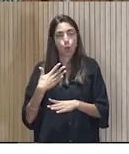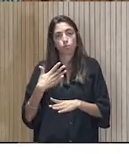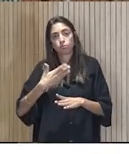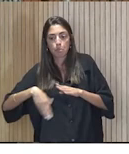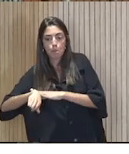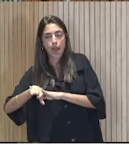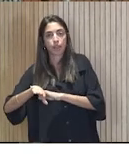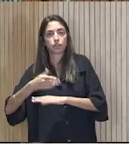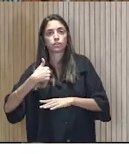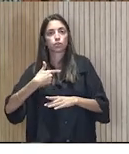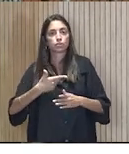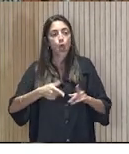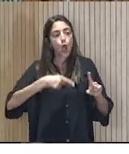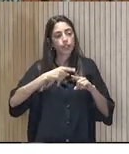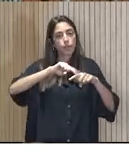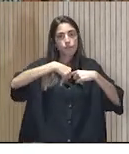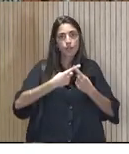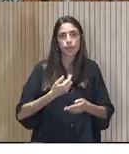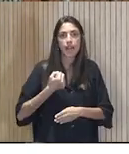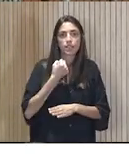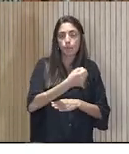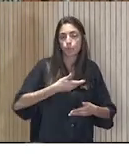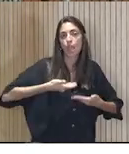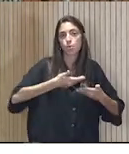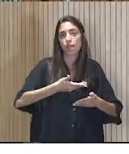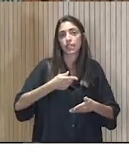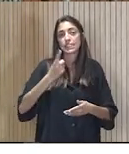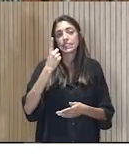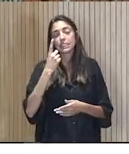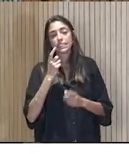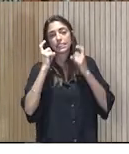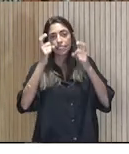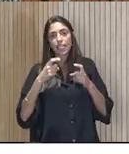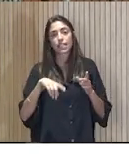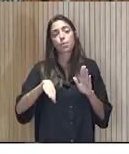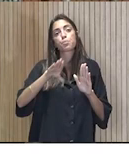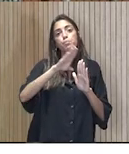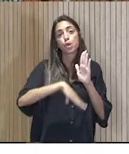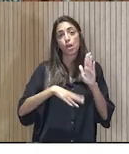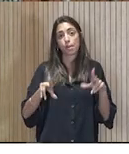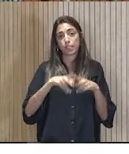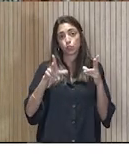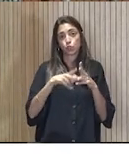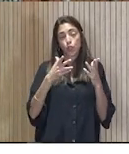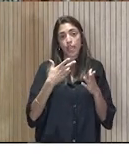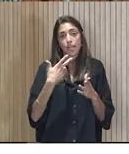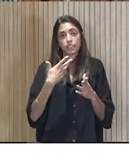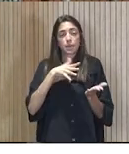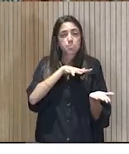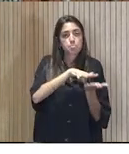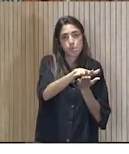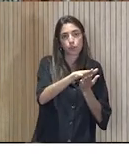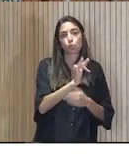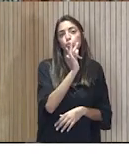acompañar a las familias y para multiplicar el impacto de los programas sociales de la Fundación. Los voluntarios que